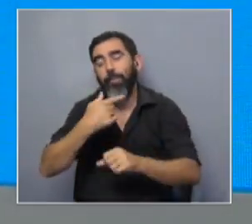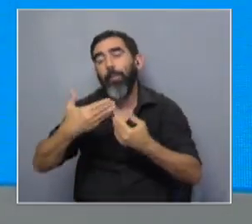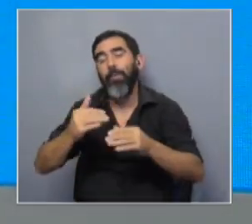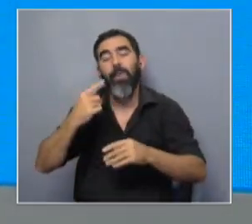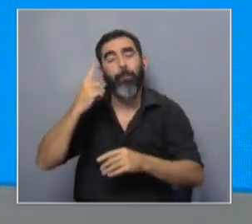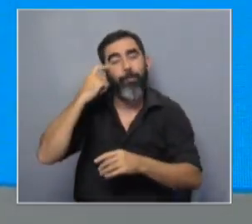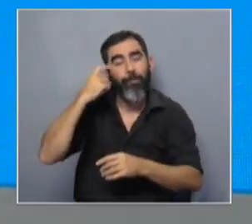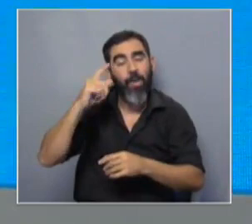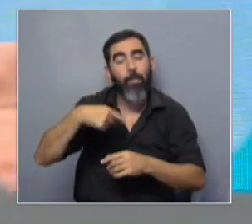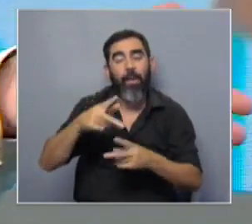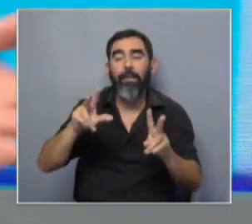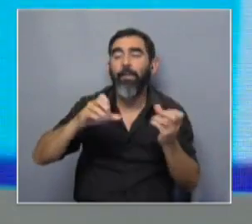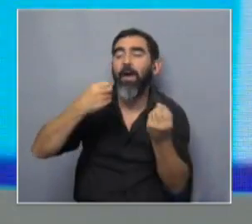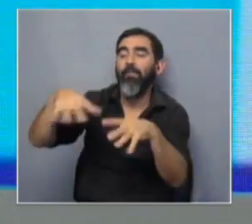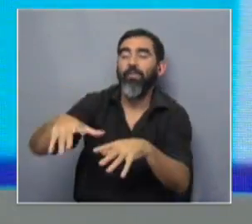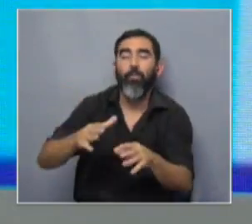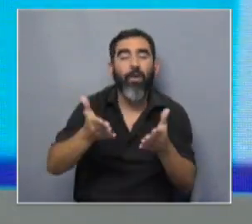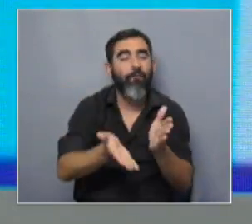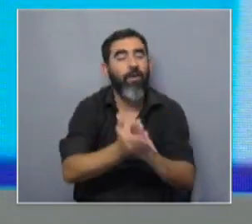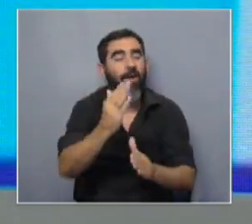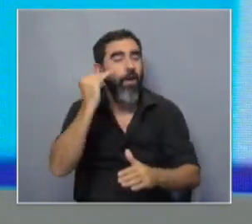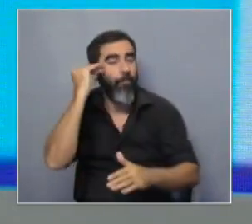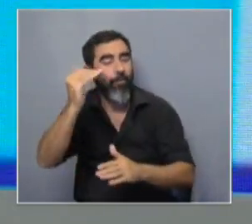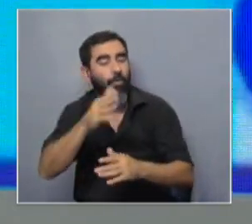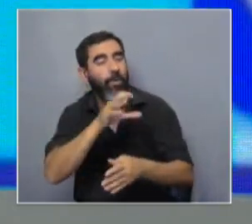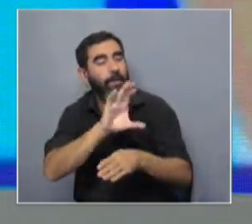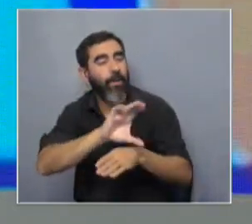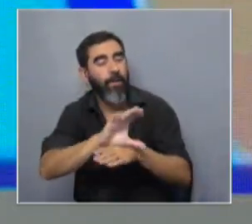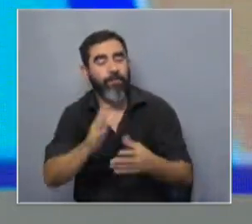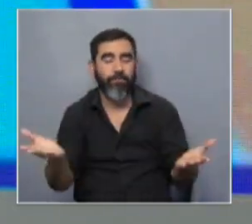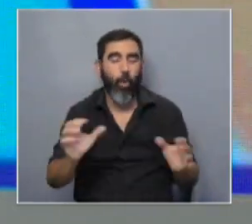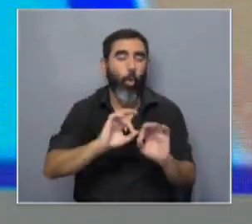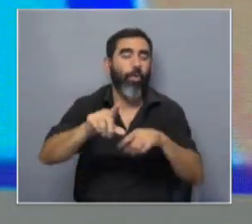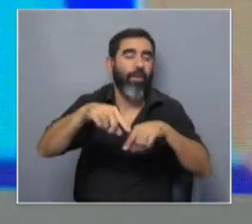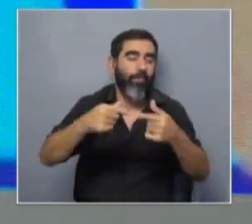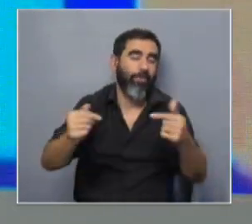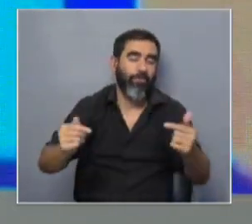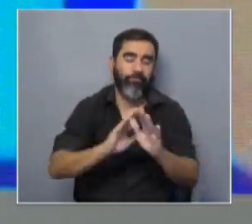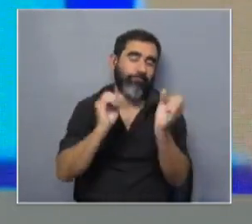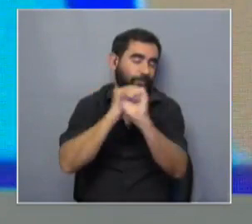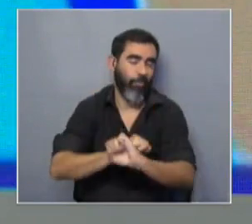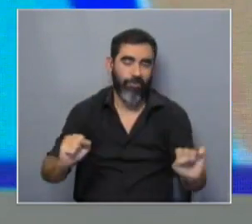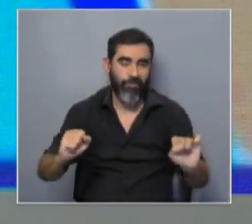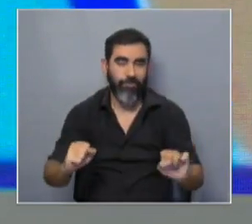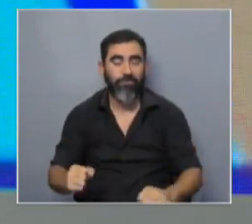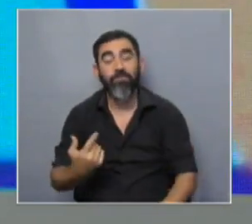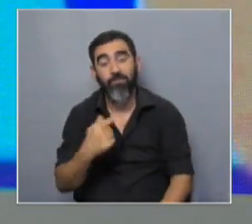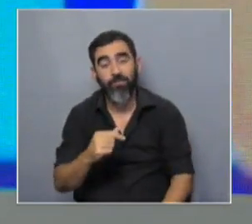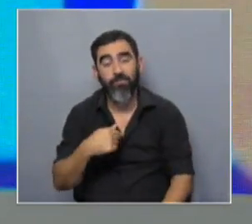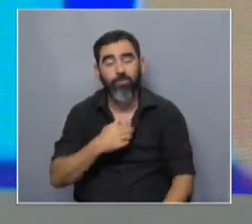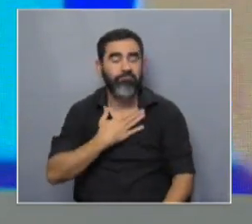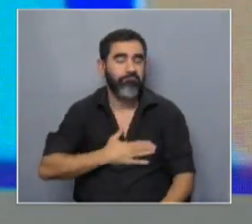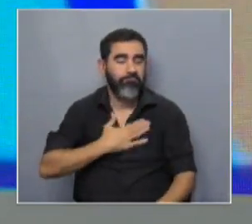experimento y mañana tener que dejarlo porque tienes que atender el papeleo ¿me entiendes? por decirlo de alguna forma al final uno queda